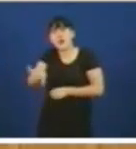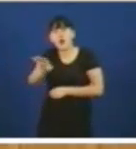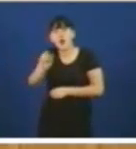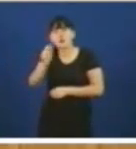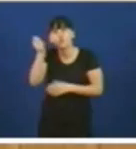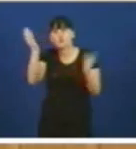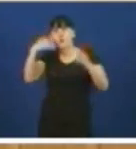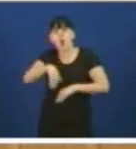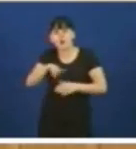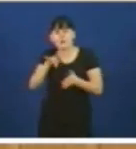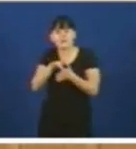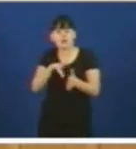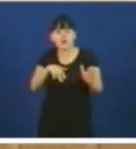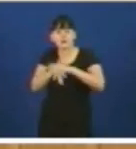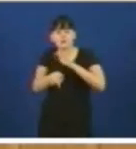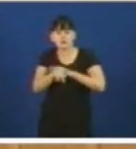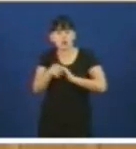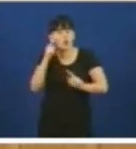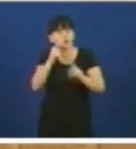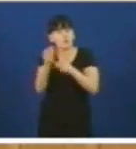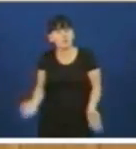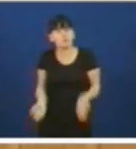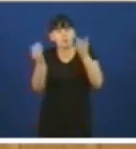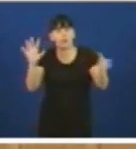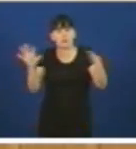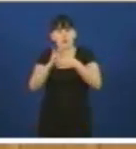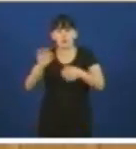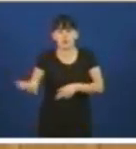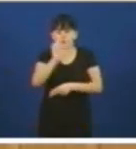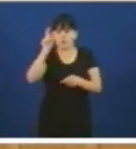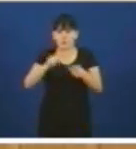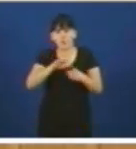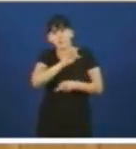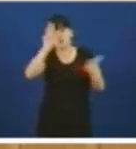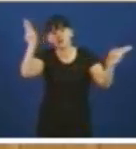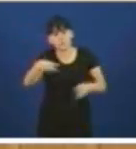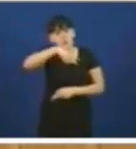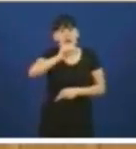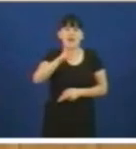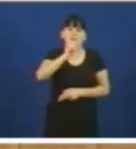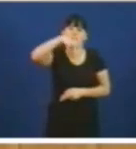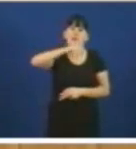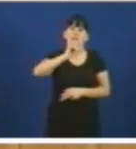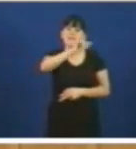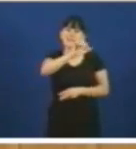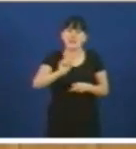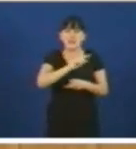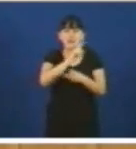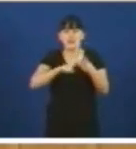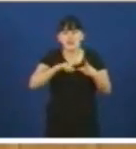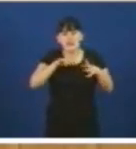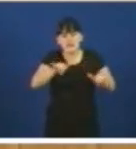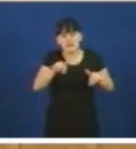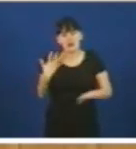levantamento do veto da Unión Europea nin pol levantamento do veto de Navante a FENE nin cos apoyos de PIMAR nin pa apoyar as